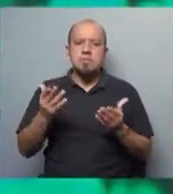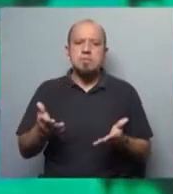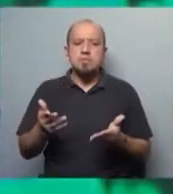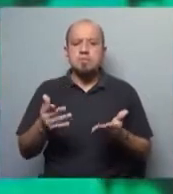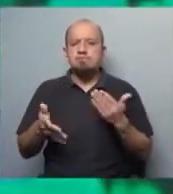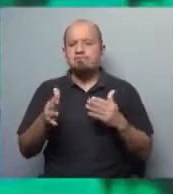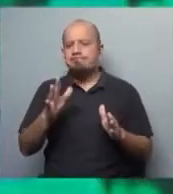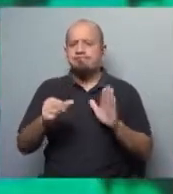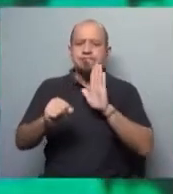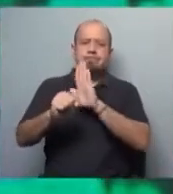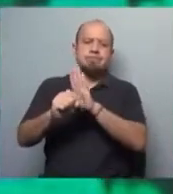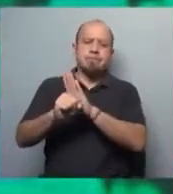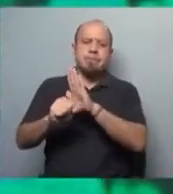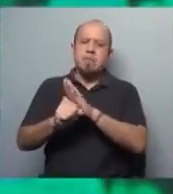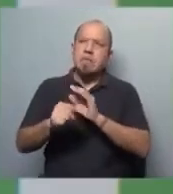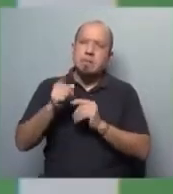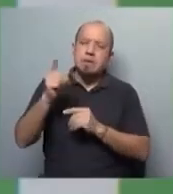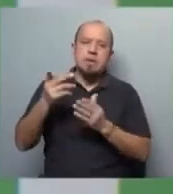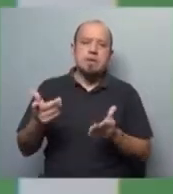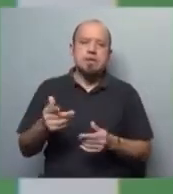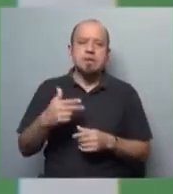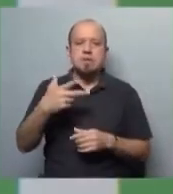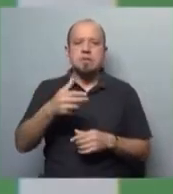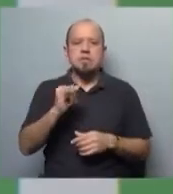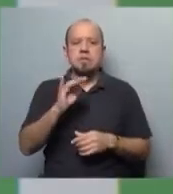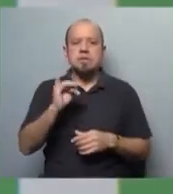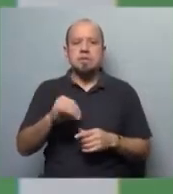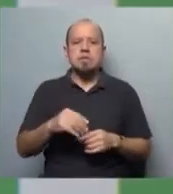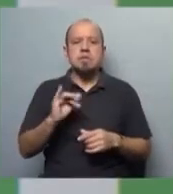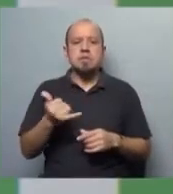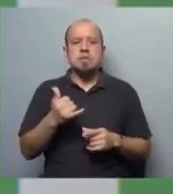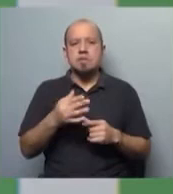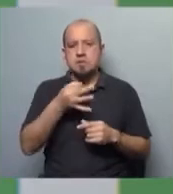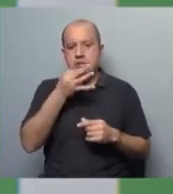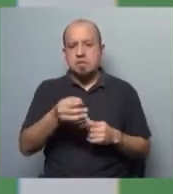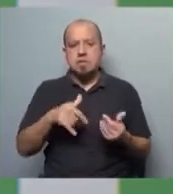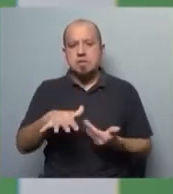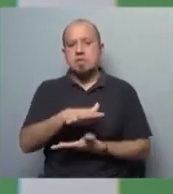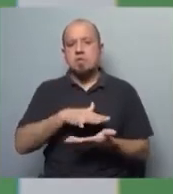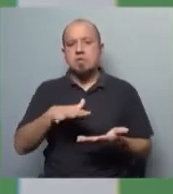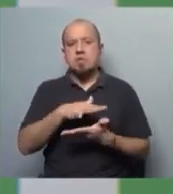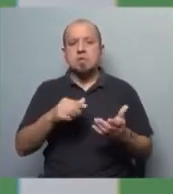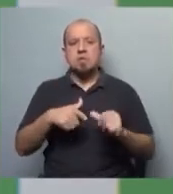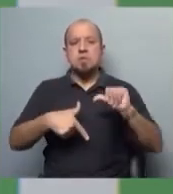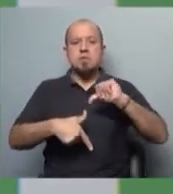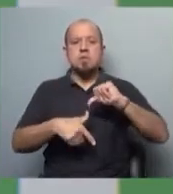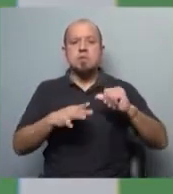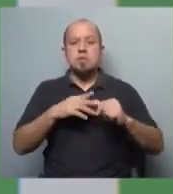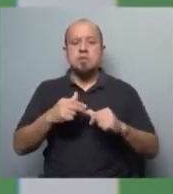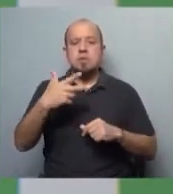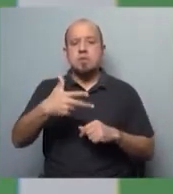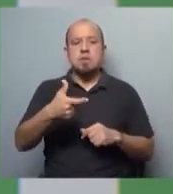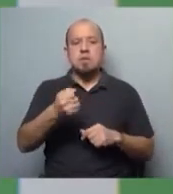invisibilidad también en esta materia? Sí, si ya hablábamos de la situación de la región, Haití